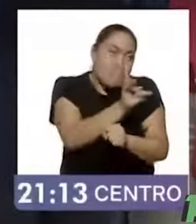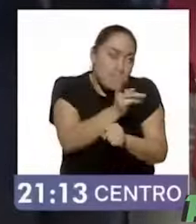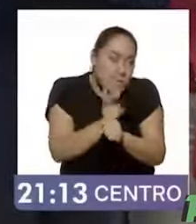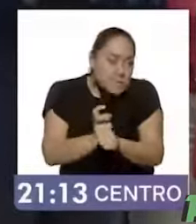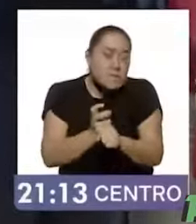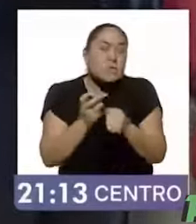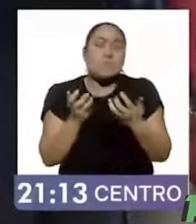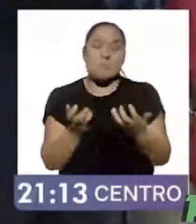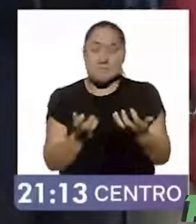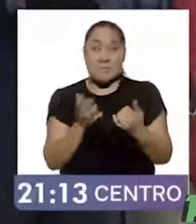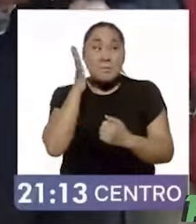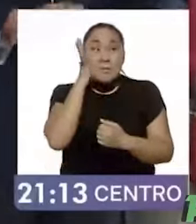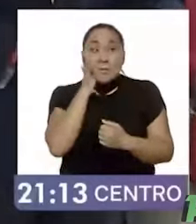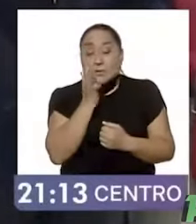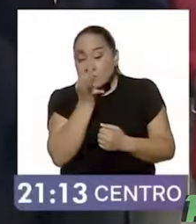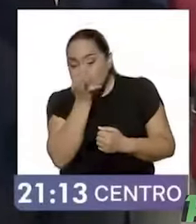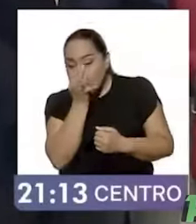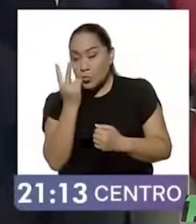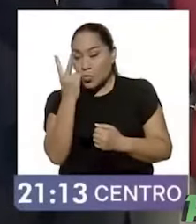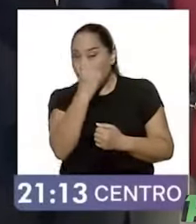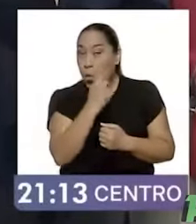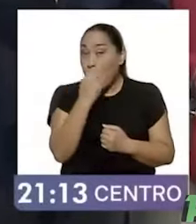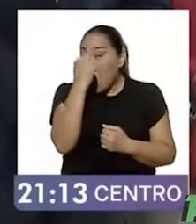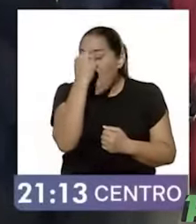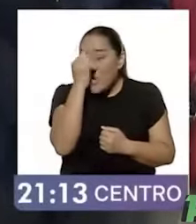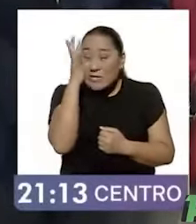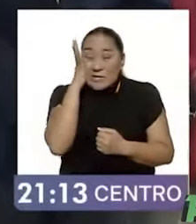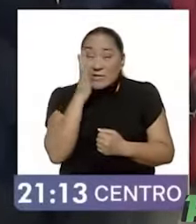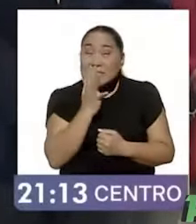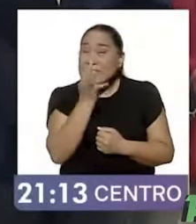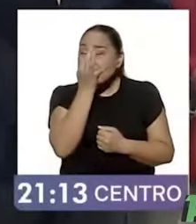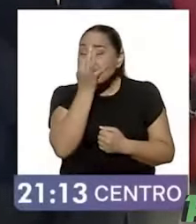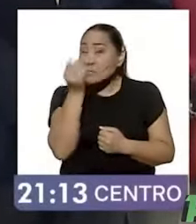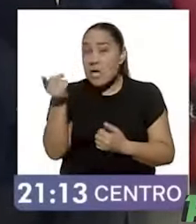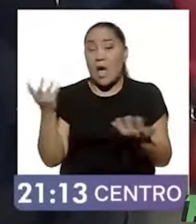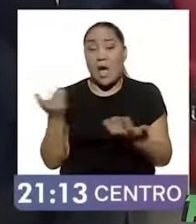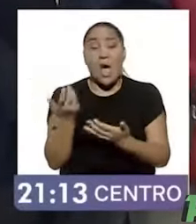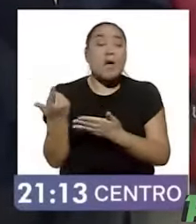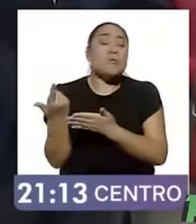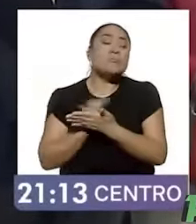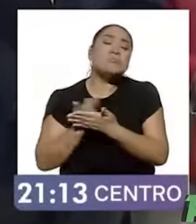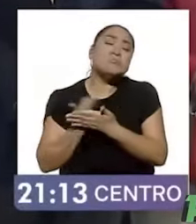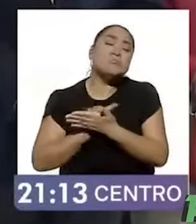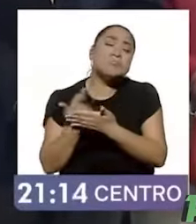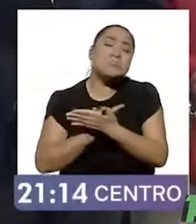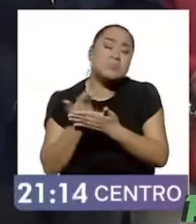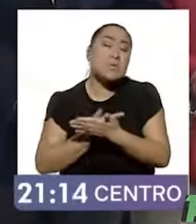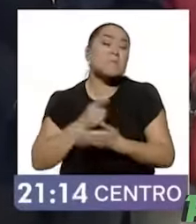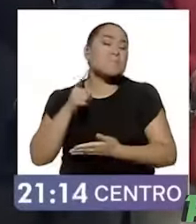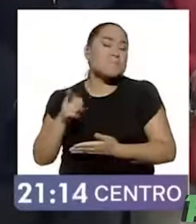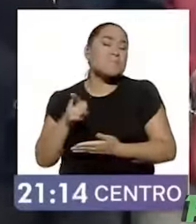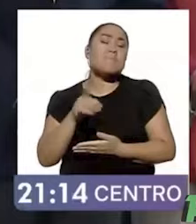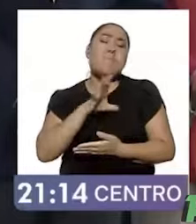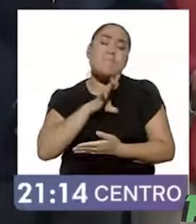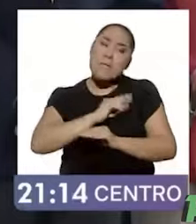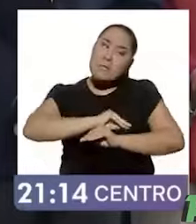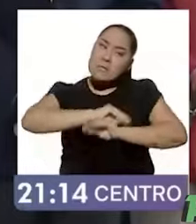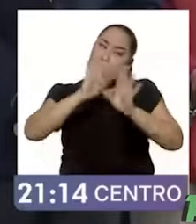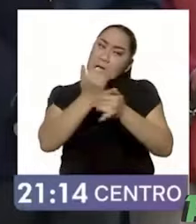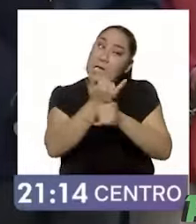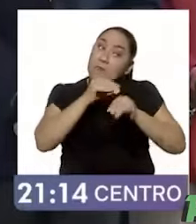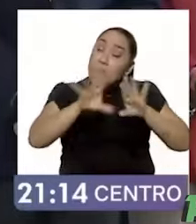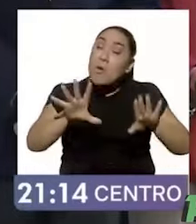a menos de dos horas de que estén los conteos y que esté la información clara que